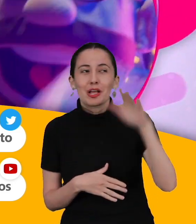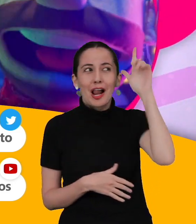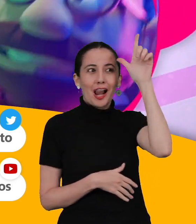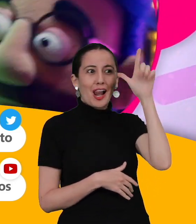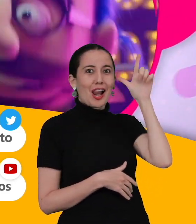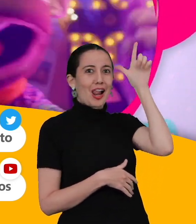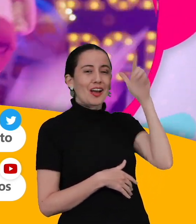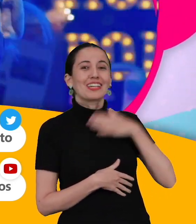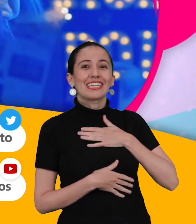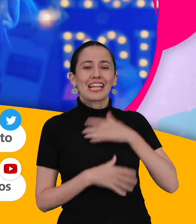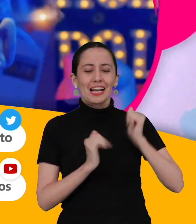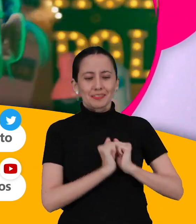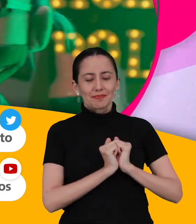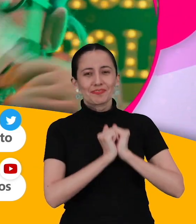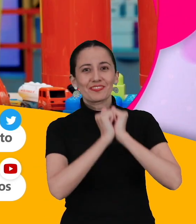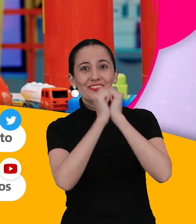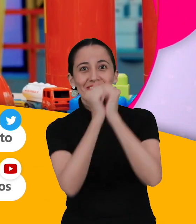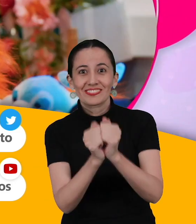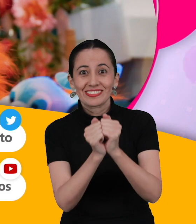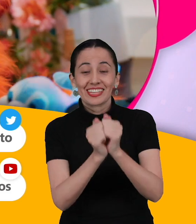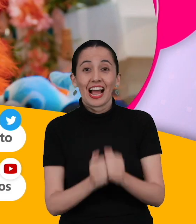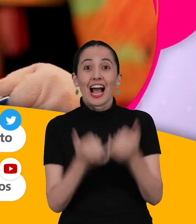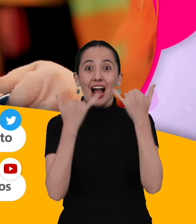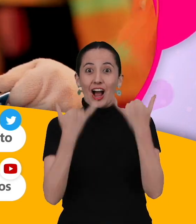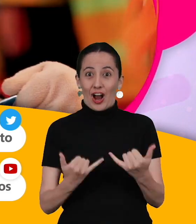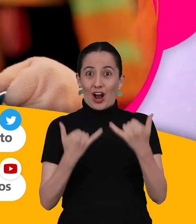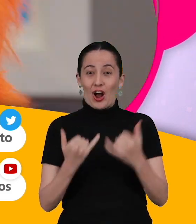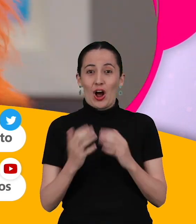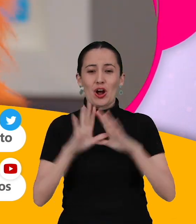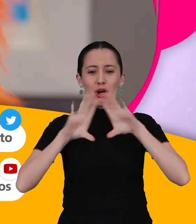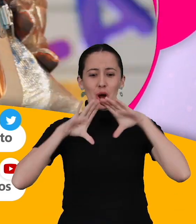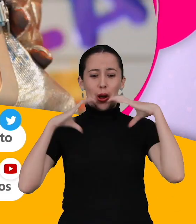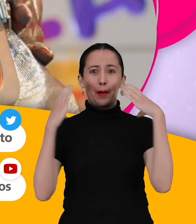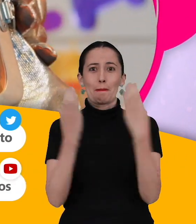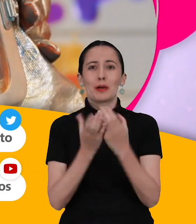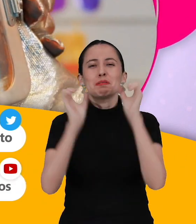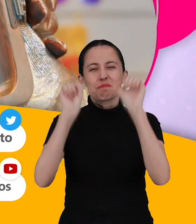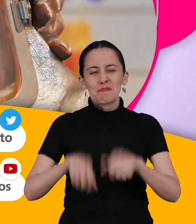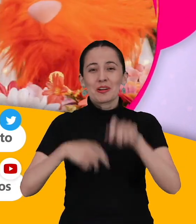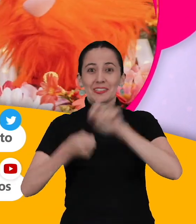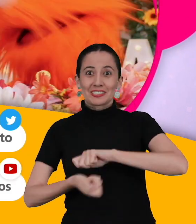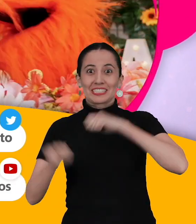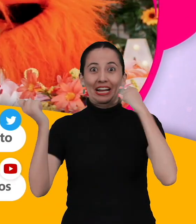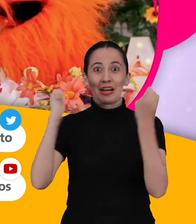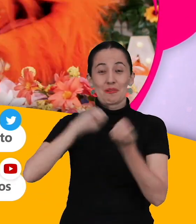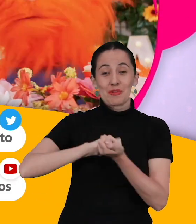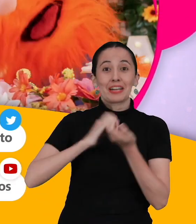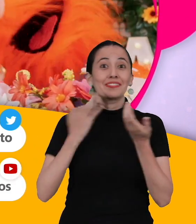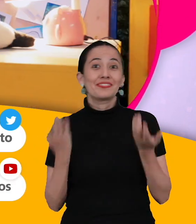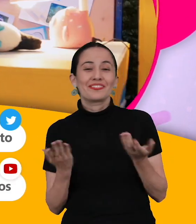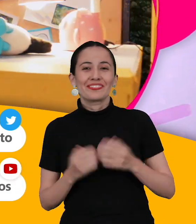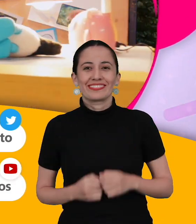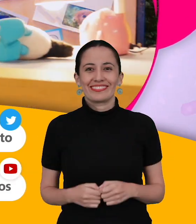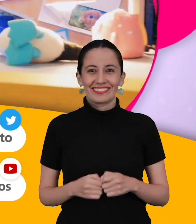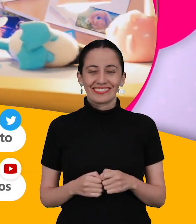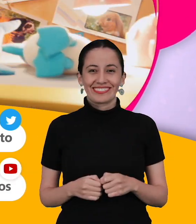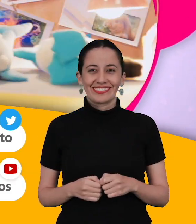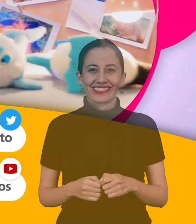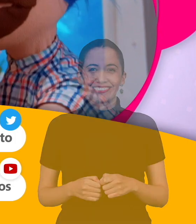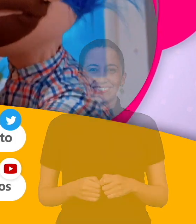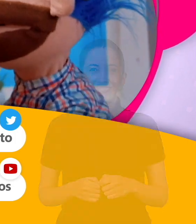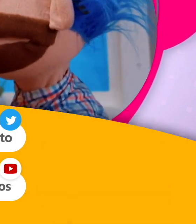tus locuras y mi complicidad. El mundo podremos cambiar. ¡Viva